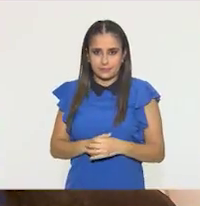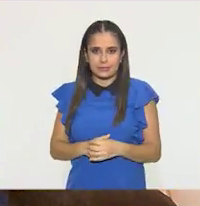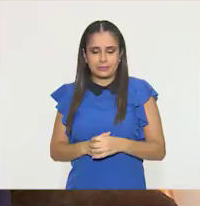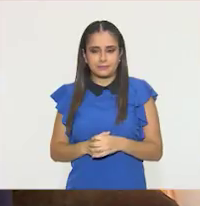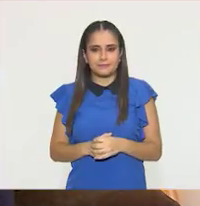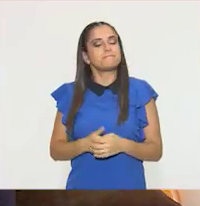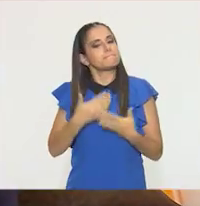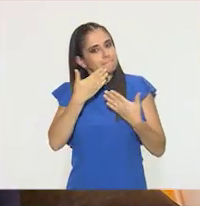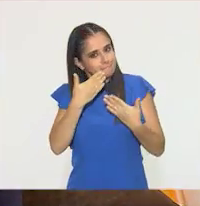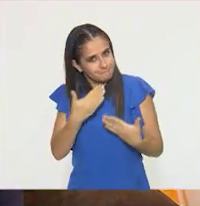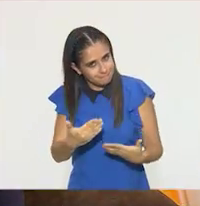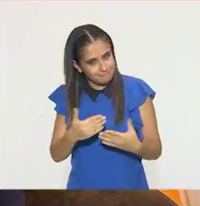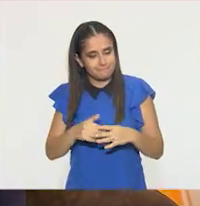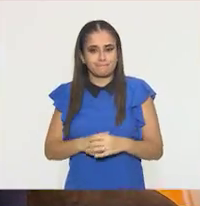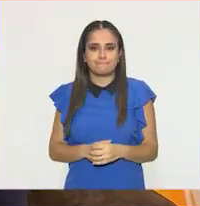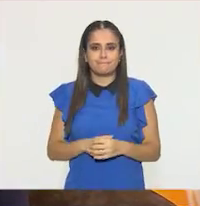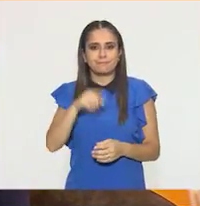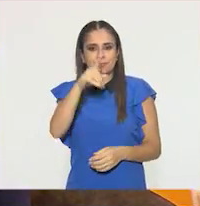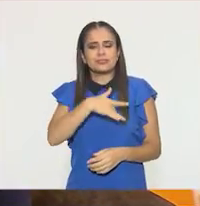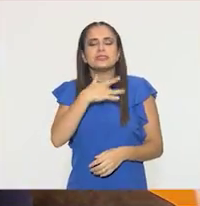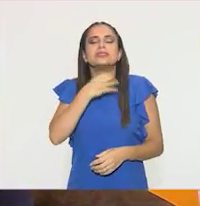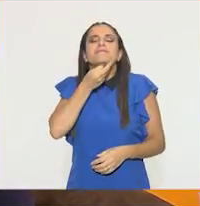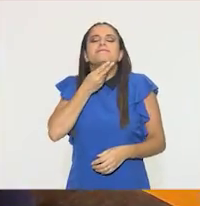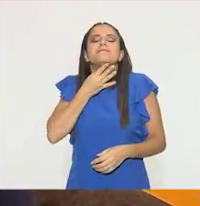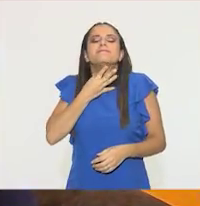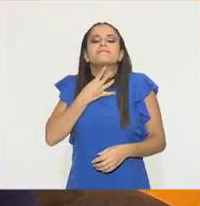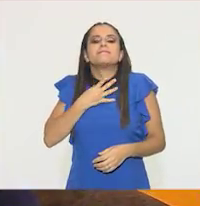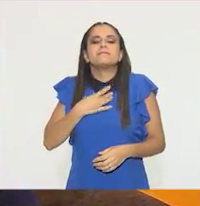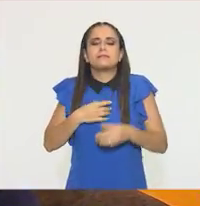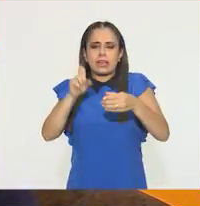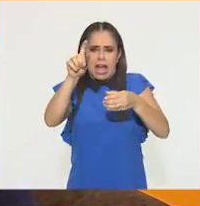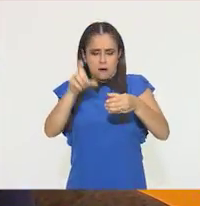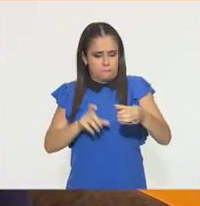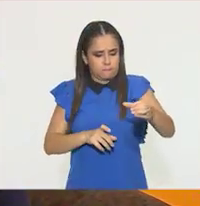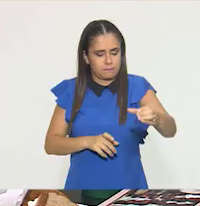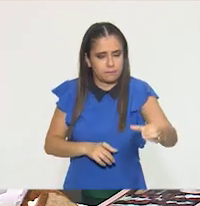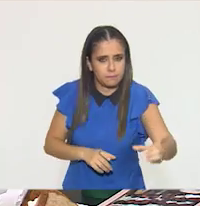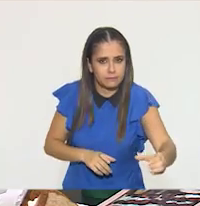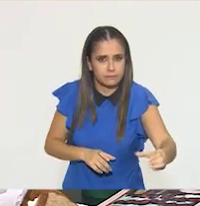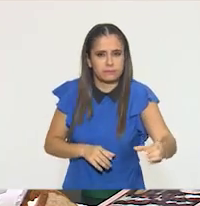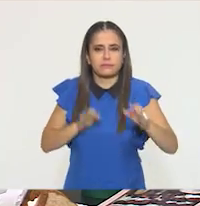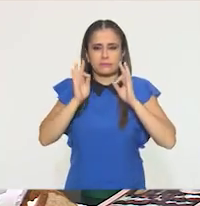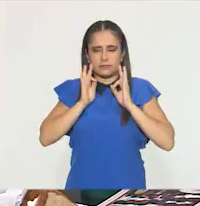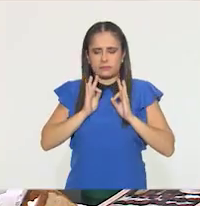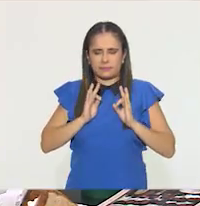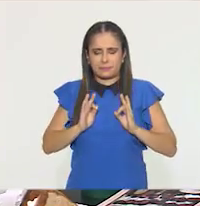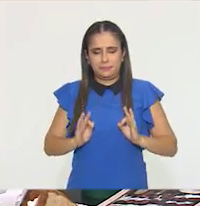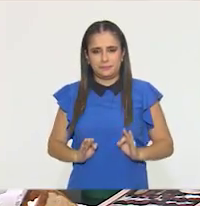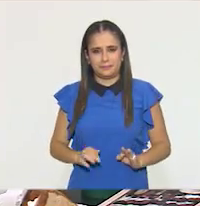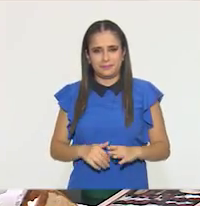Bien. Sentimos como baja. Dejamos el vasito a lado. Nos relajamos.